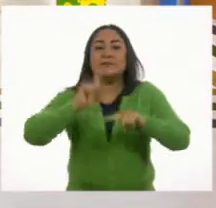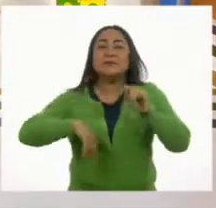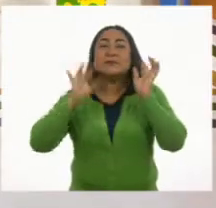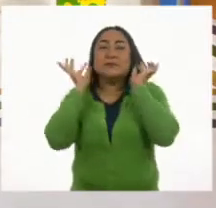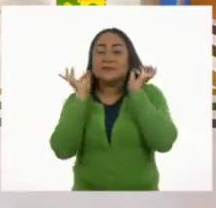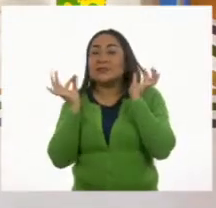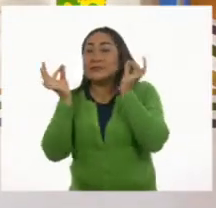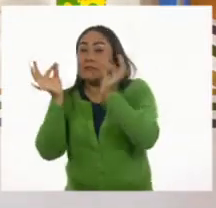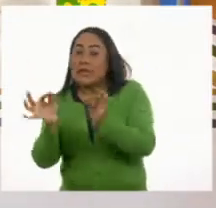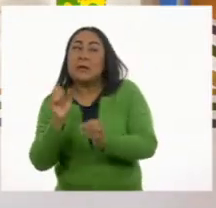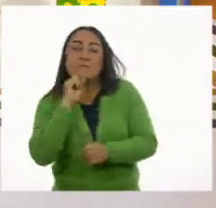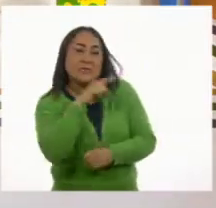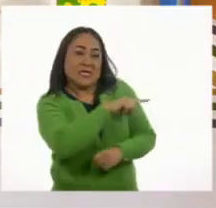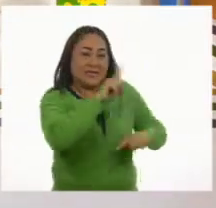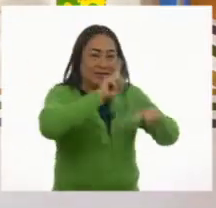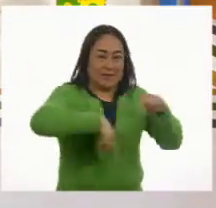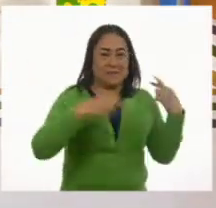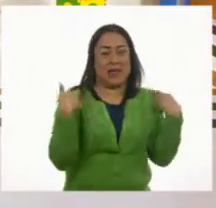escuchar muy bien.